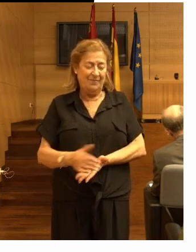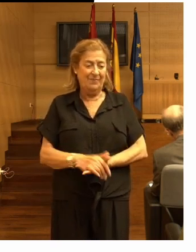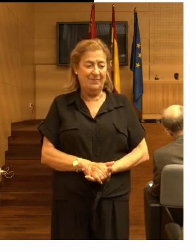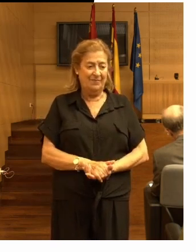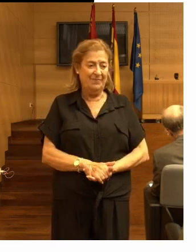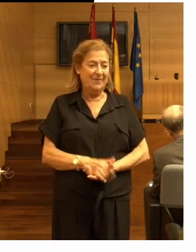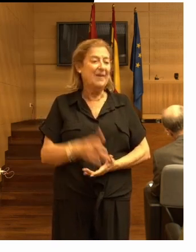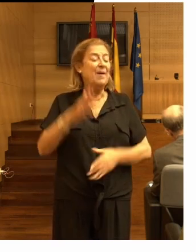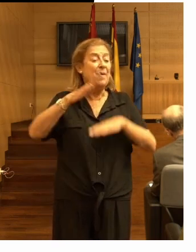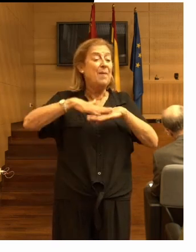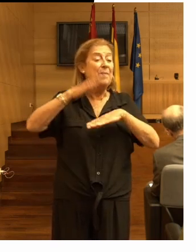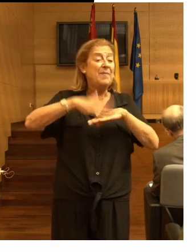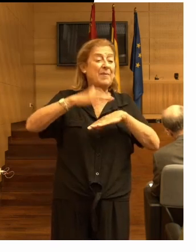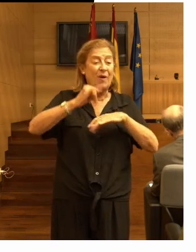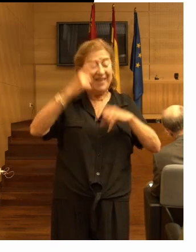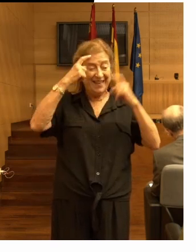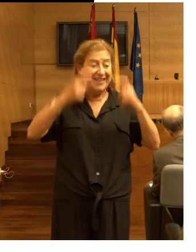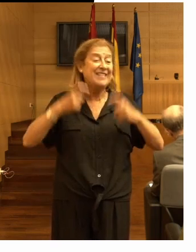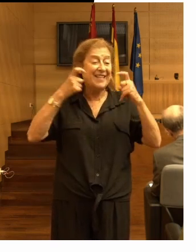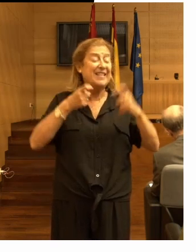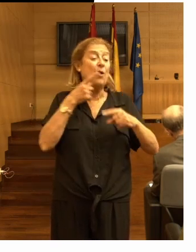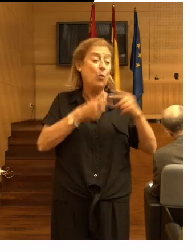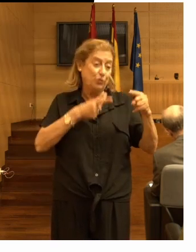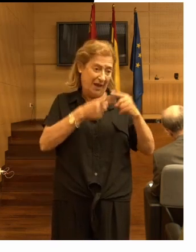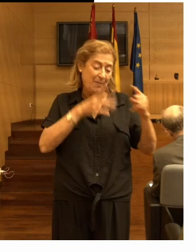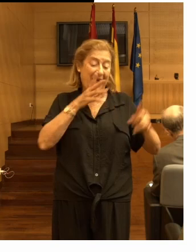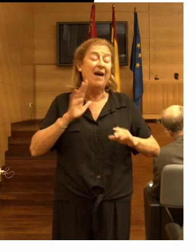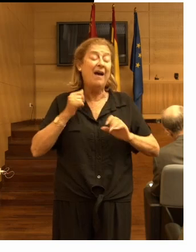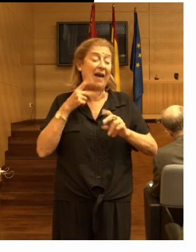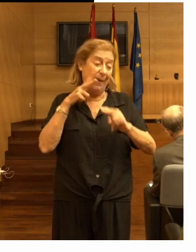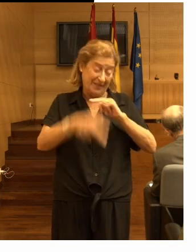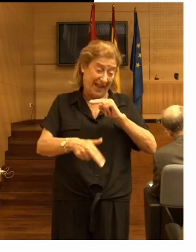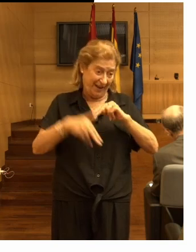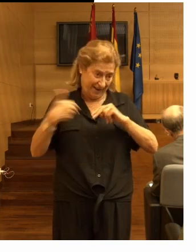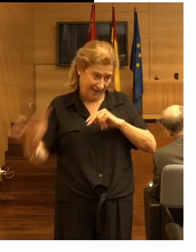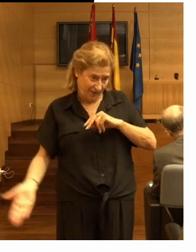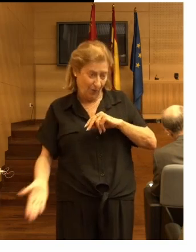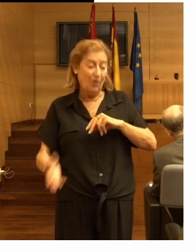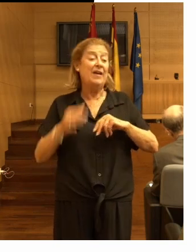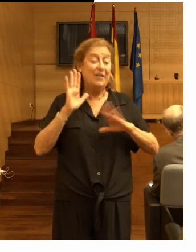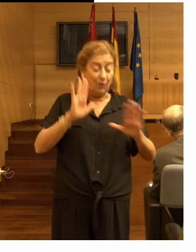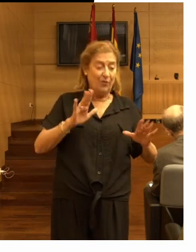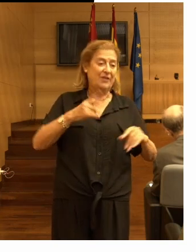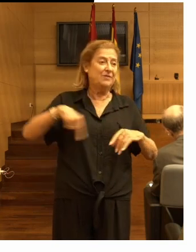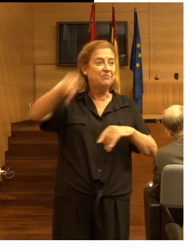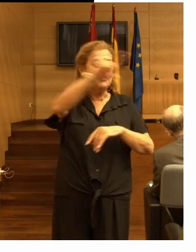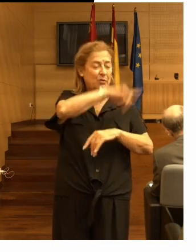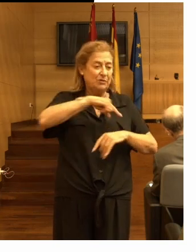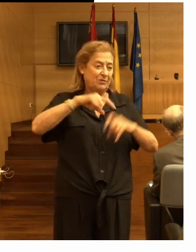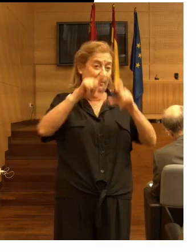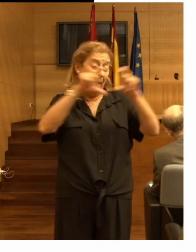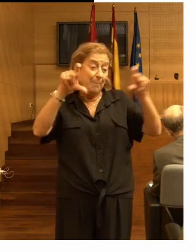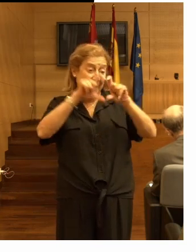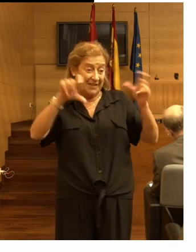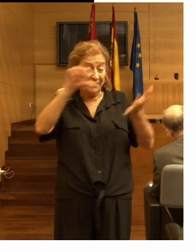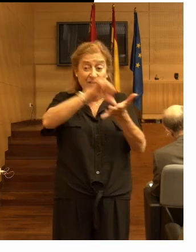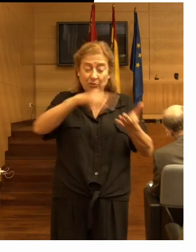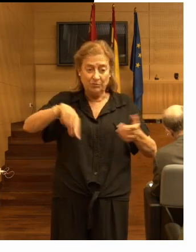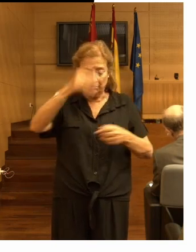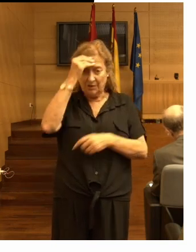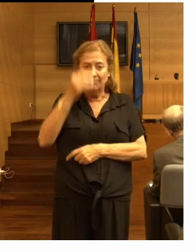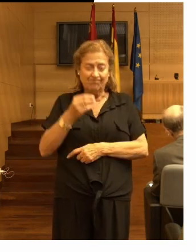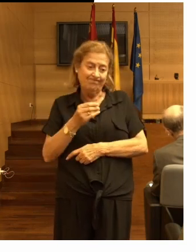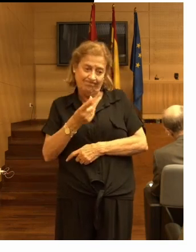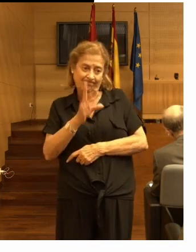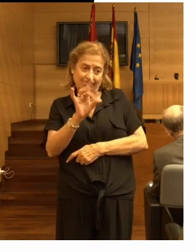por lo menos habría que intentar usarlas y de este modo las instituciones pensaron que que había que poner